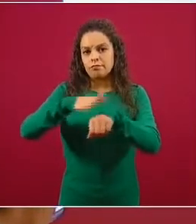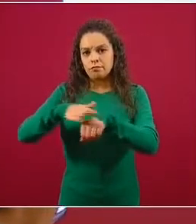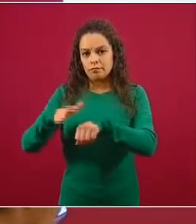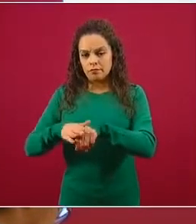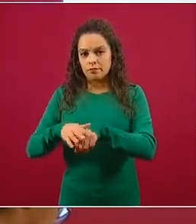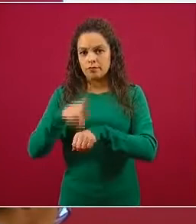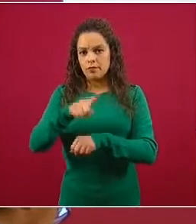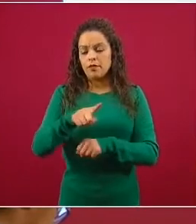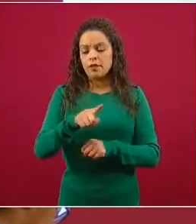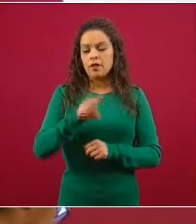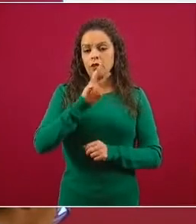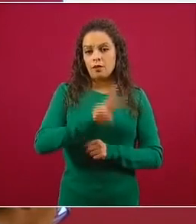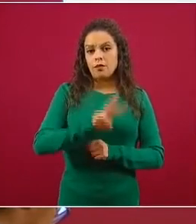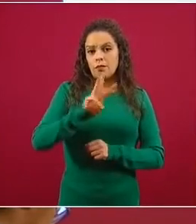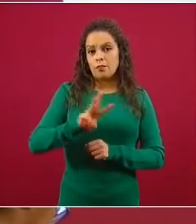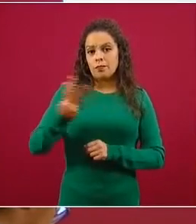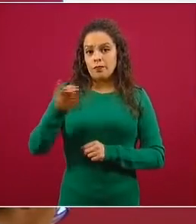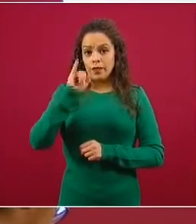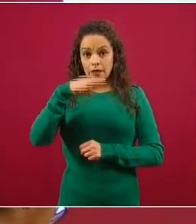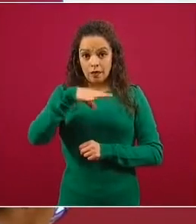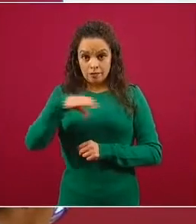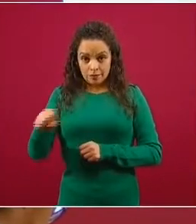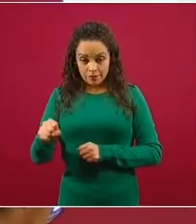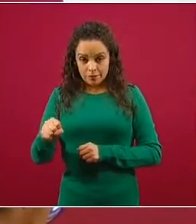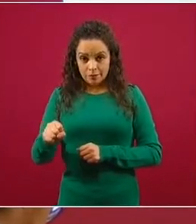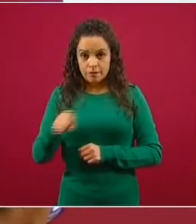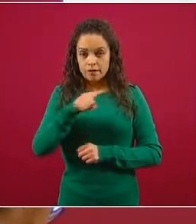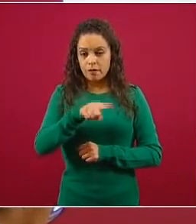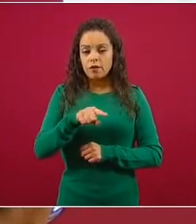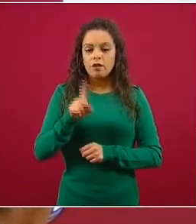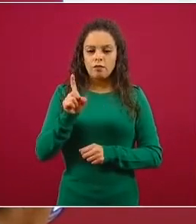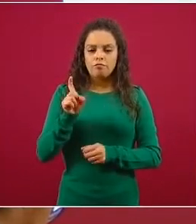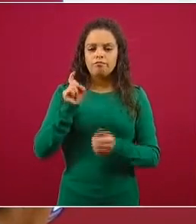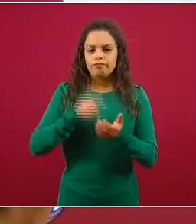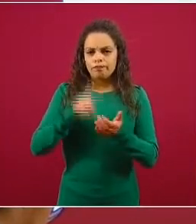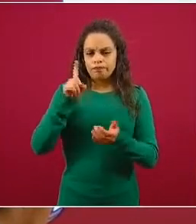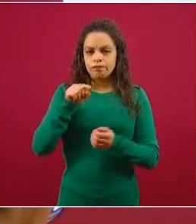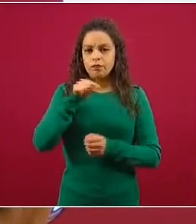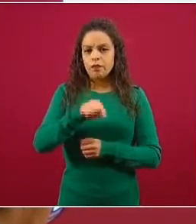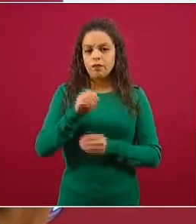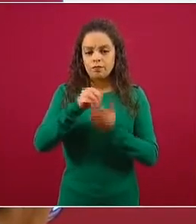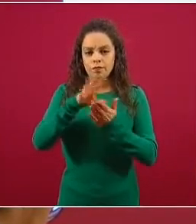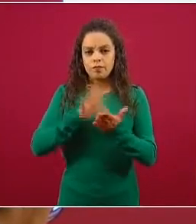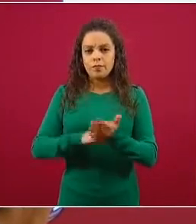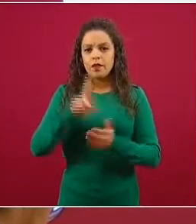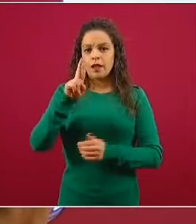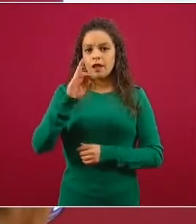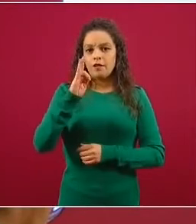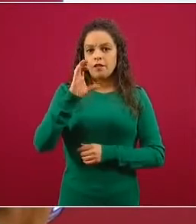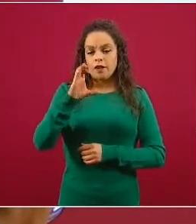busquen su nombre con su RFC para ver si son o no son